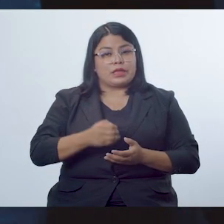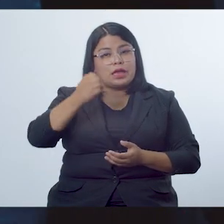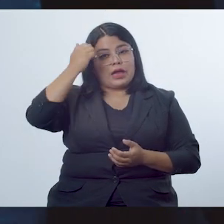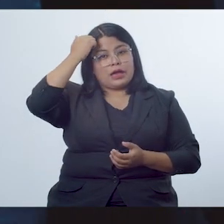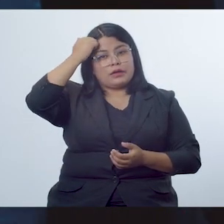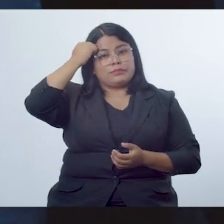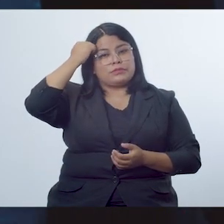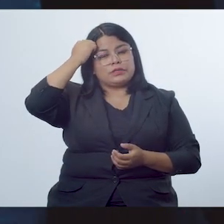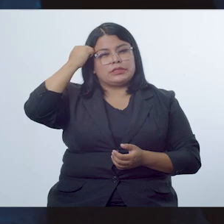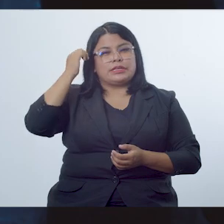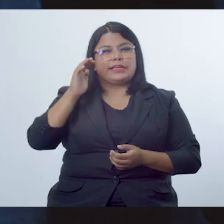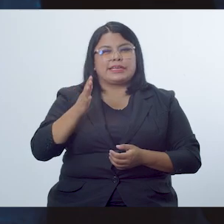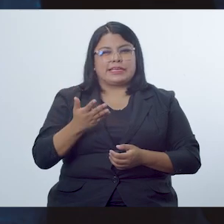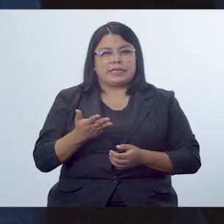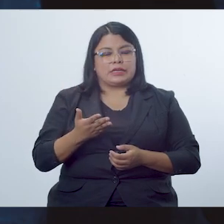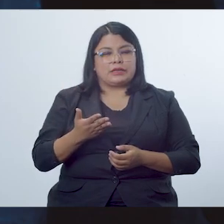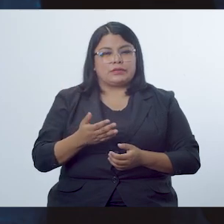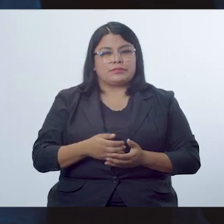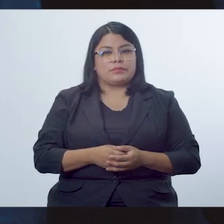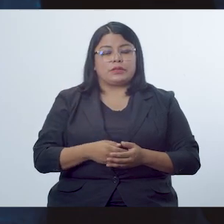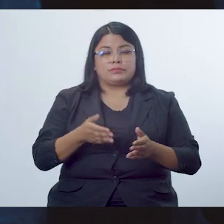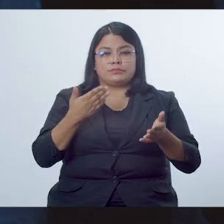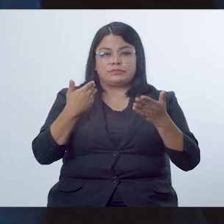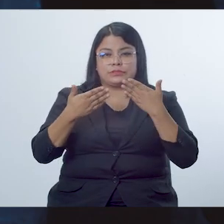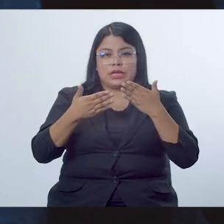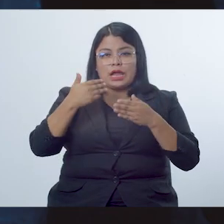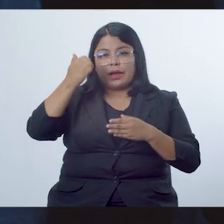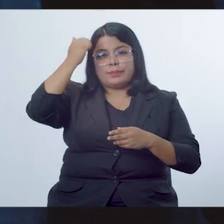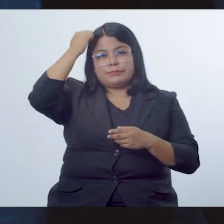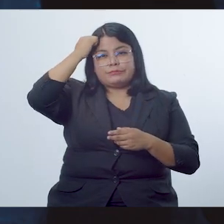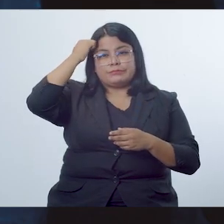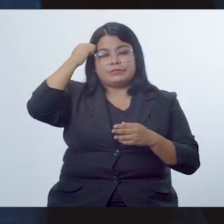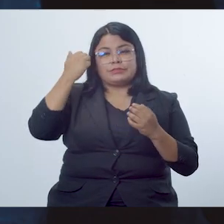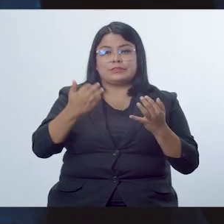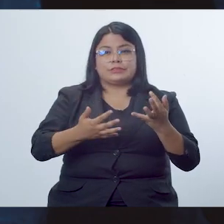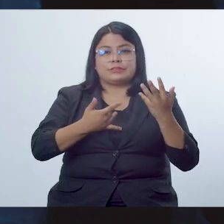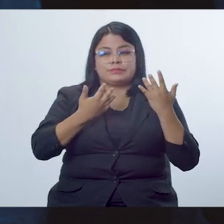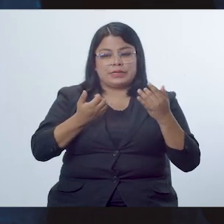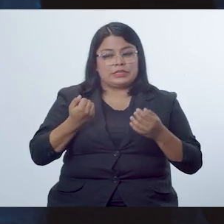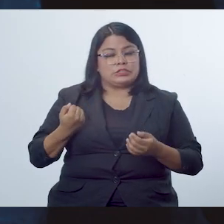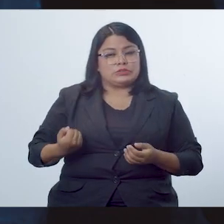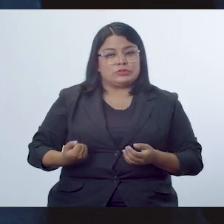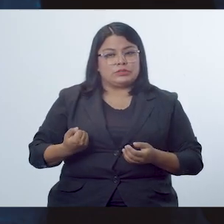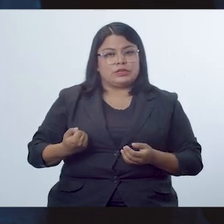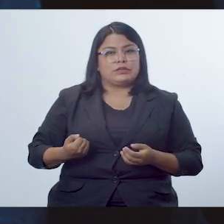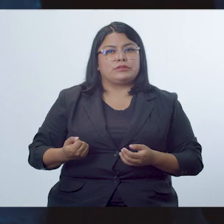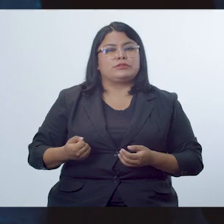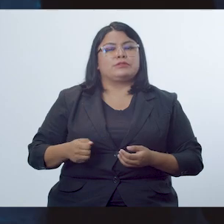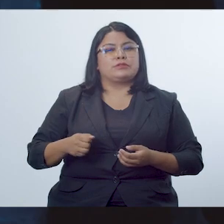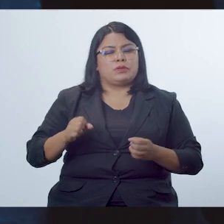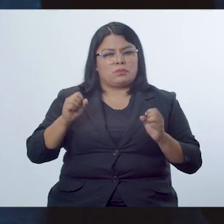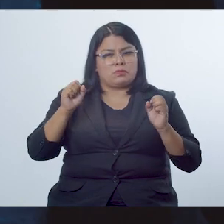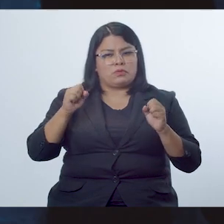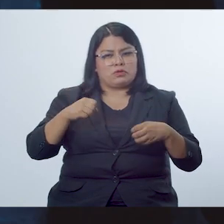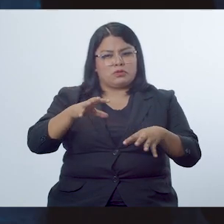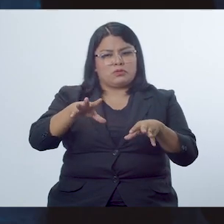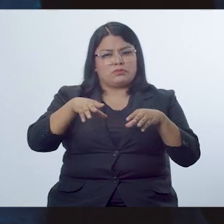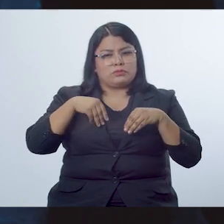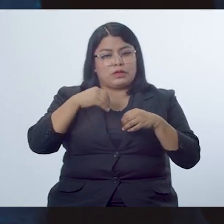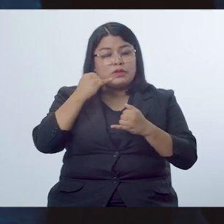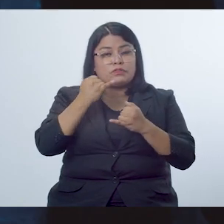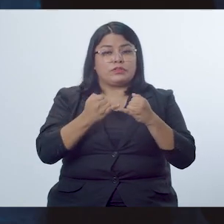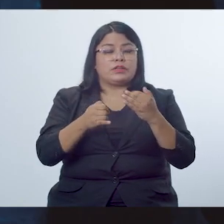Aprenderás a. Enuncia los aprendizajes que se espera que el estudiantado haya alcanzado al finalizar la unidad.